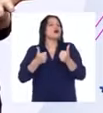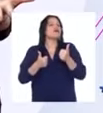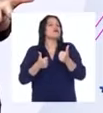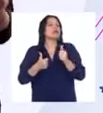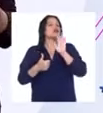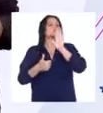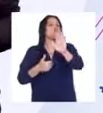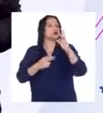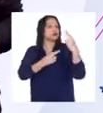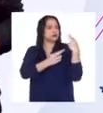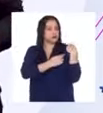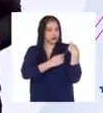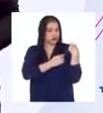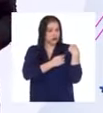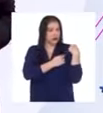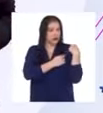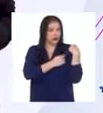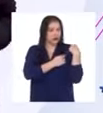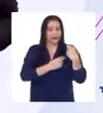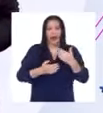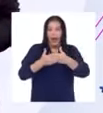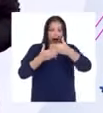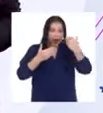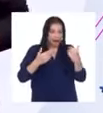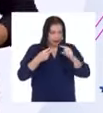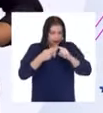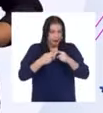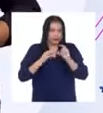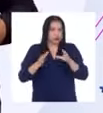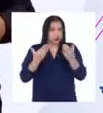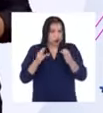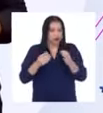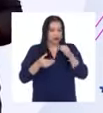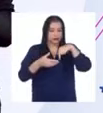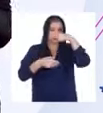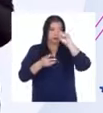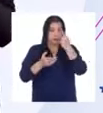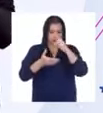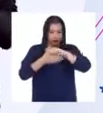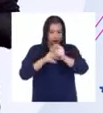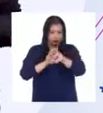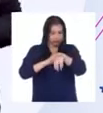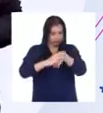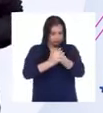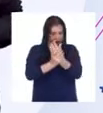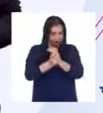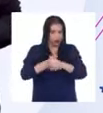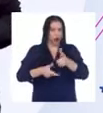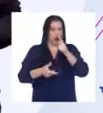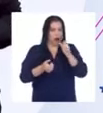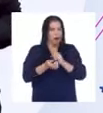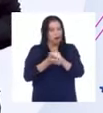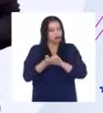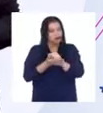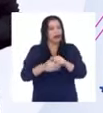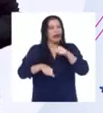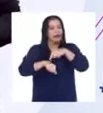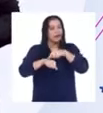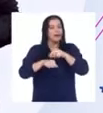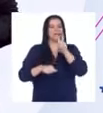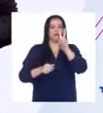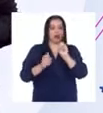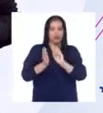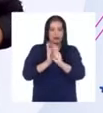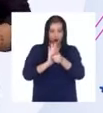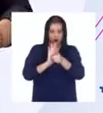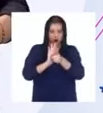en tus manos. Antes de iniciar tus clases, lávate muy bien las manos con agua y jabón al menos por 20 segundos